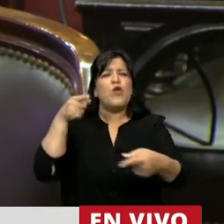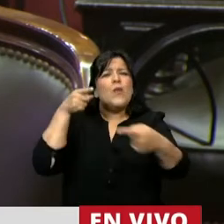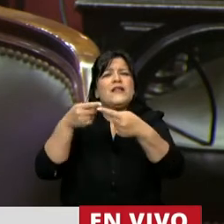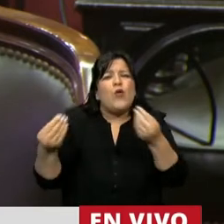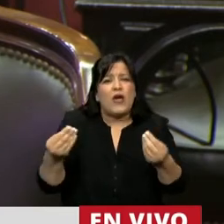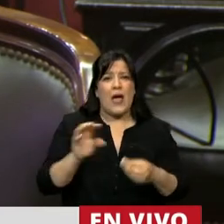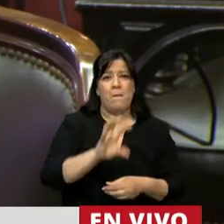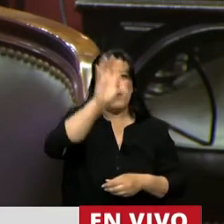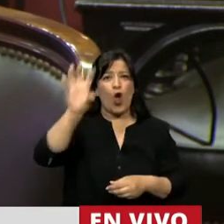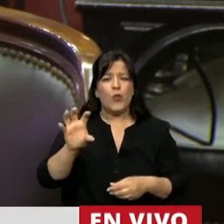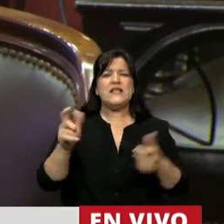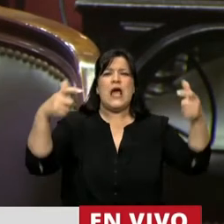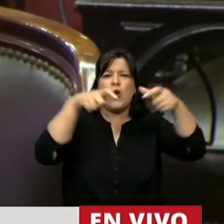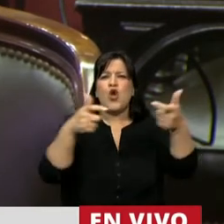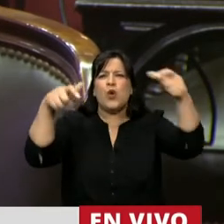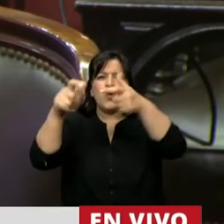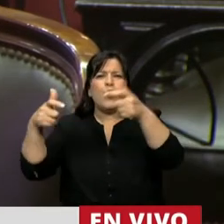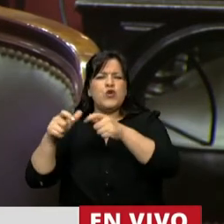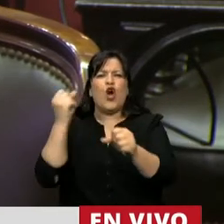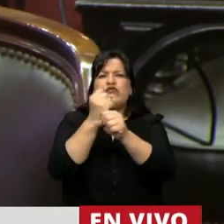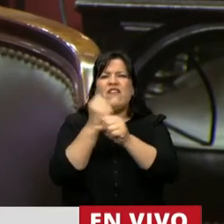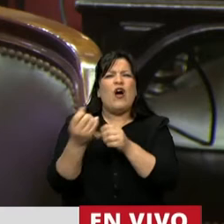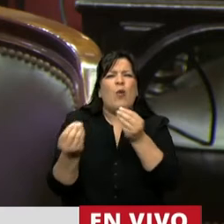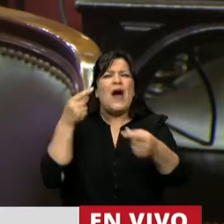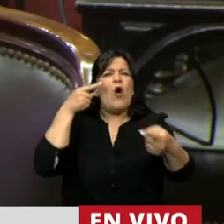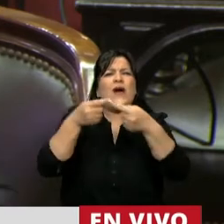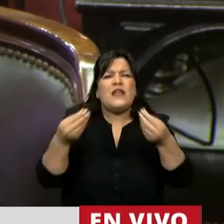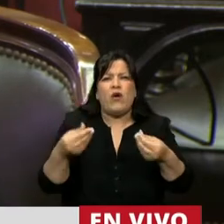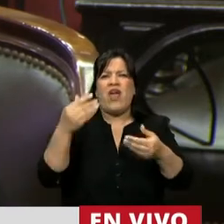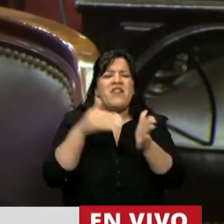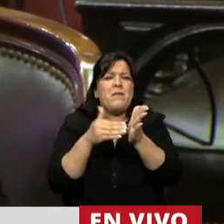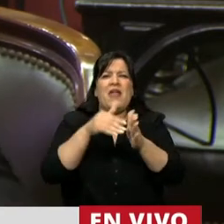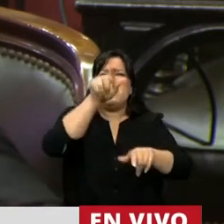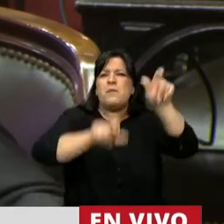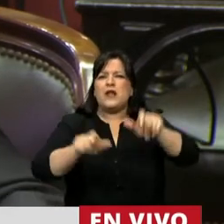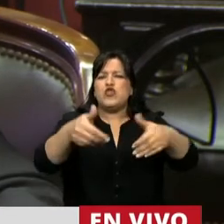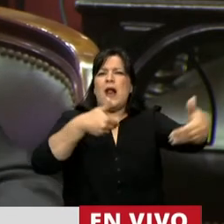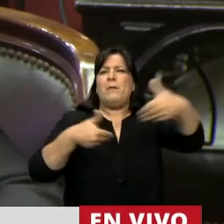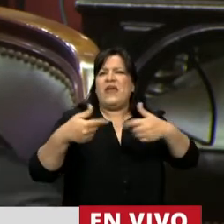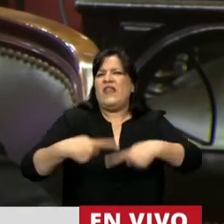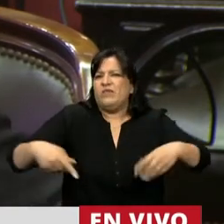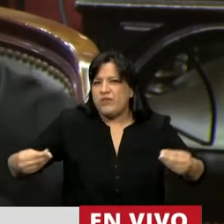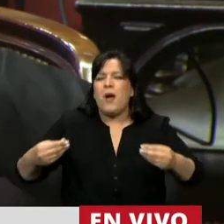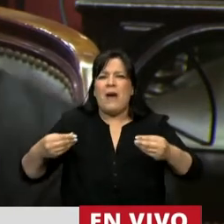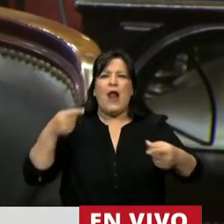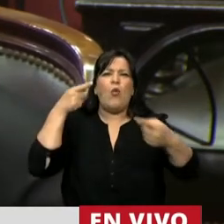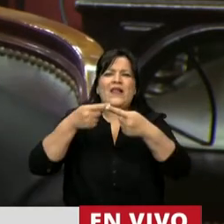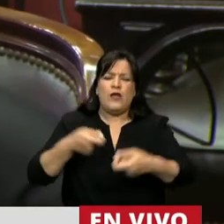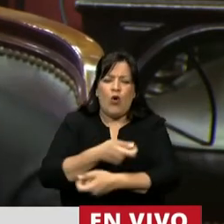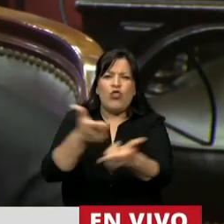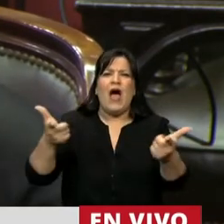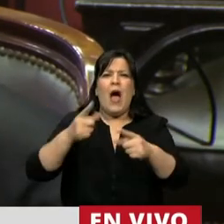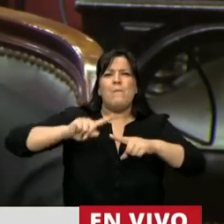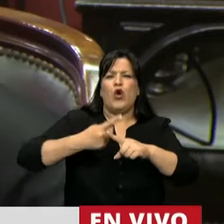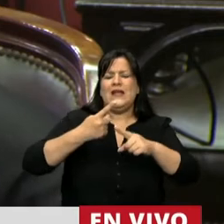provincia realizar reuniones de trabajo donde se determinen las demandas de la comunidad e implementar políticas públicas con